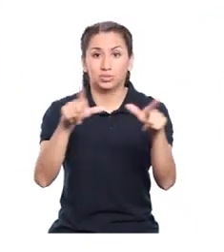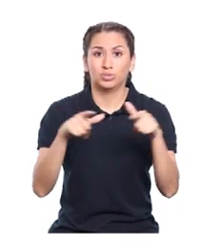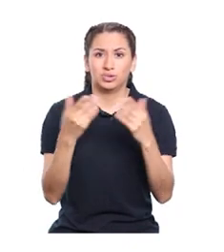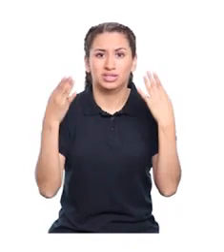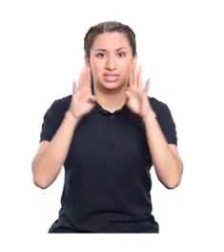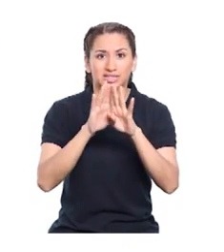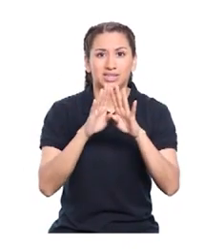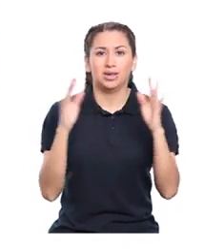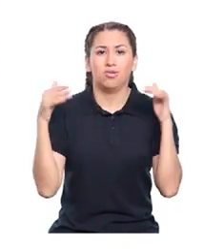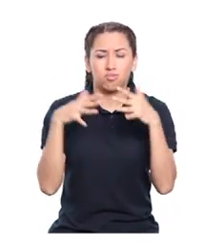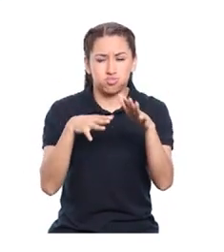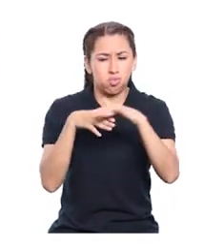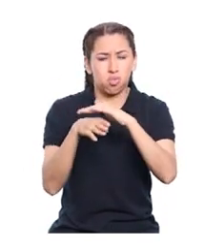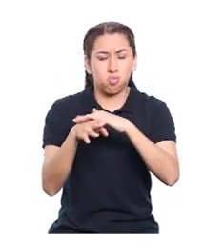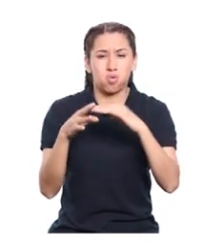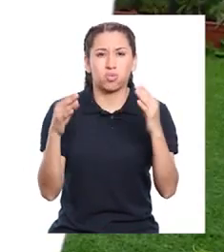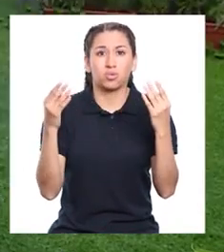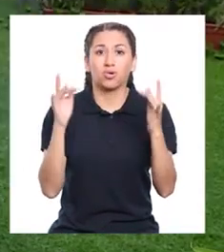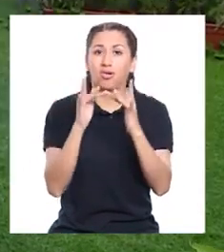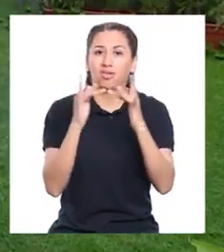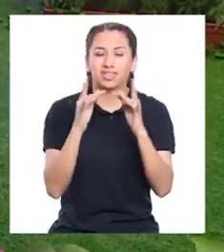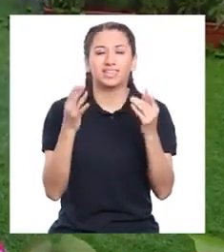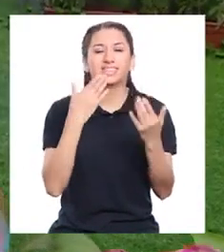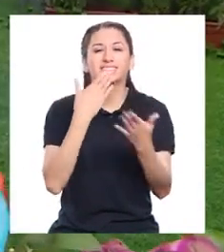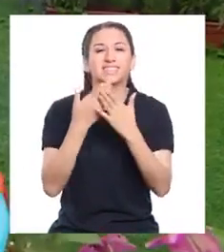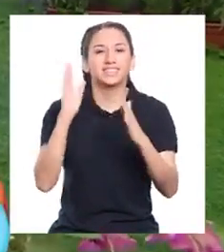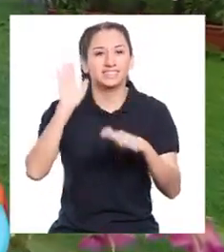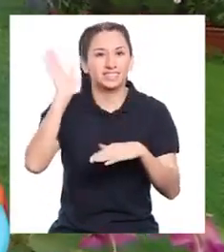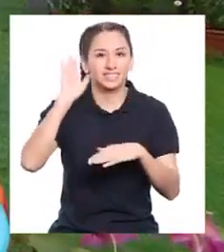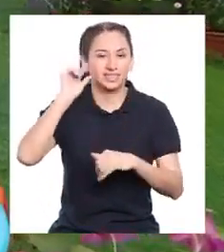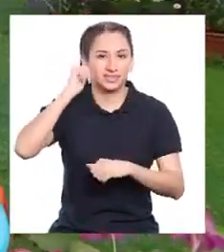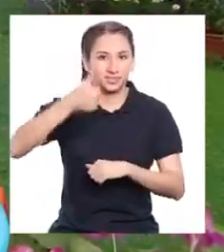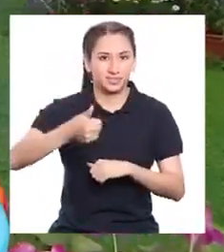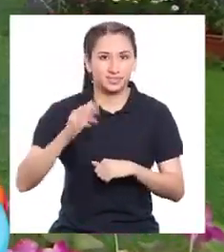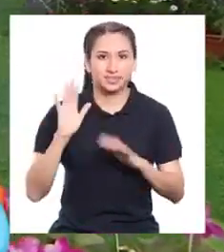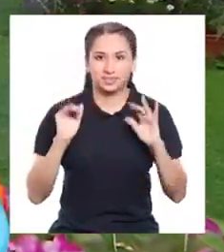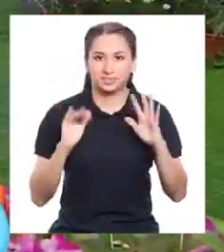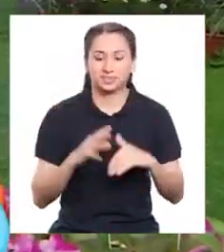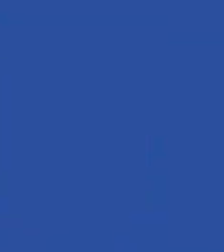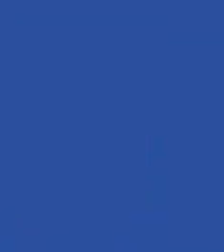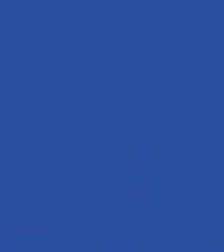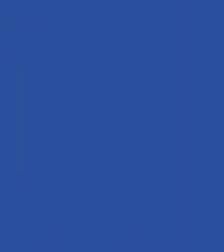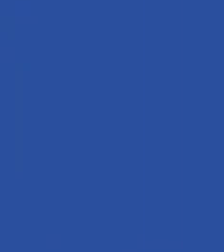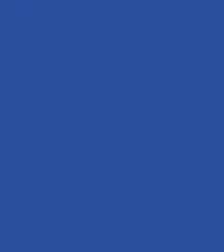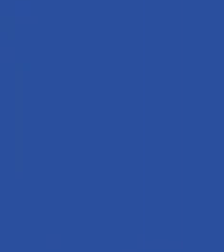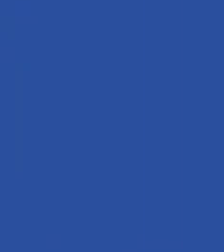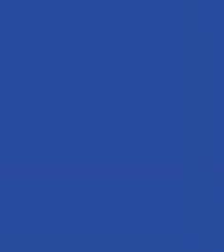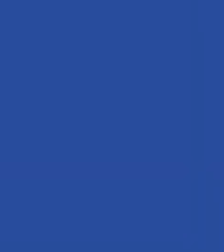concurridos y con contacto muy cercano. ¡Chau! ¡Hasta mañana! ¡Chau!